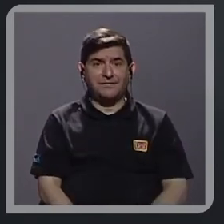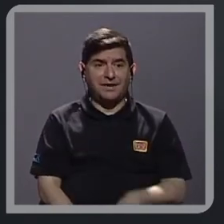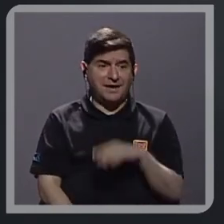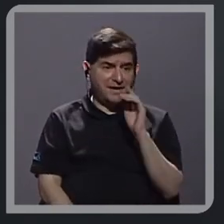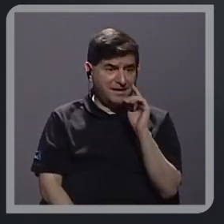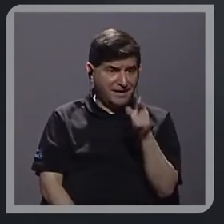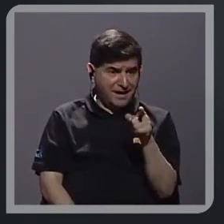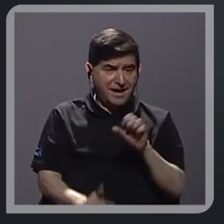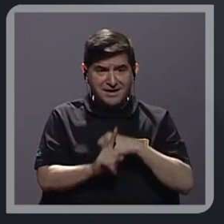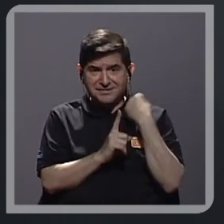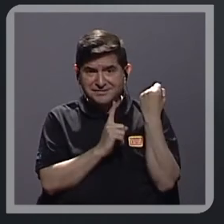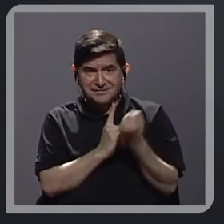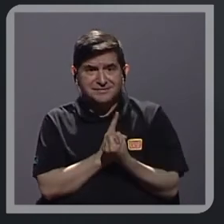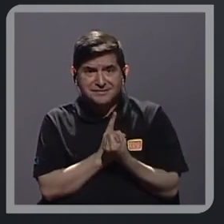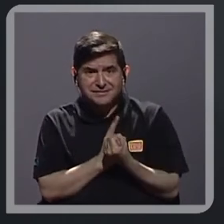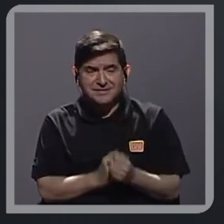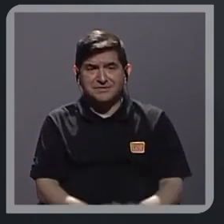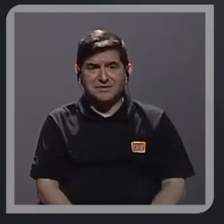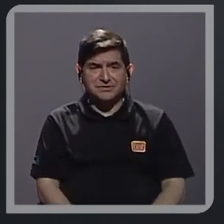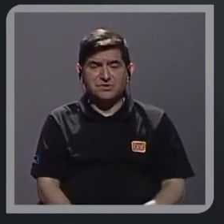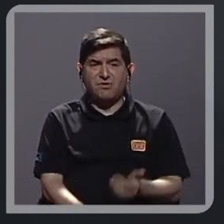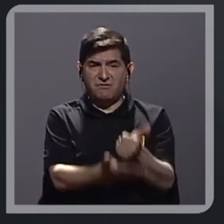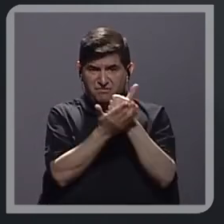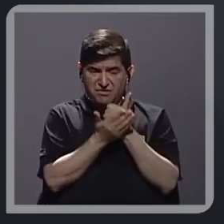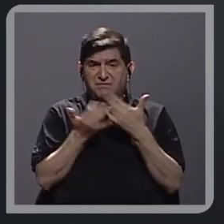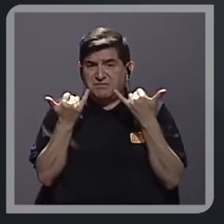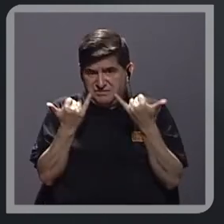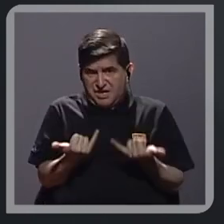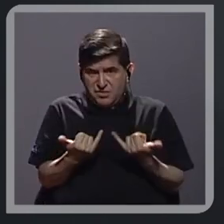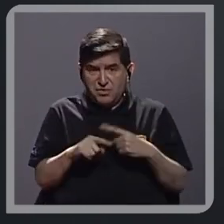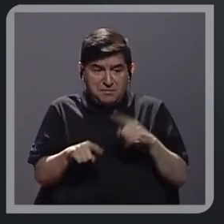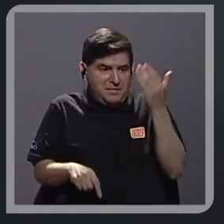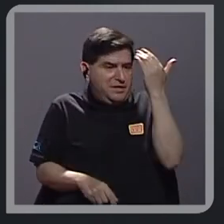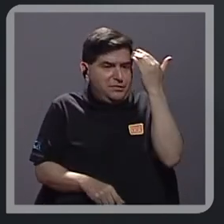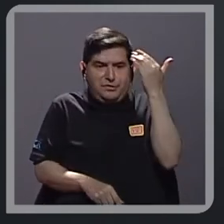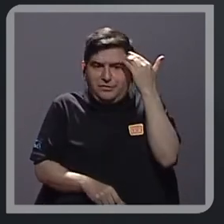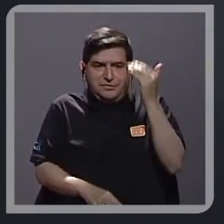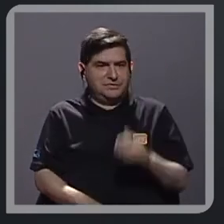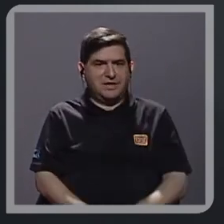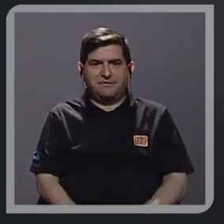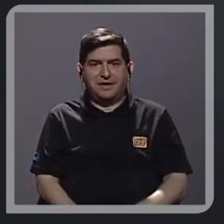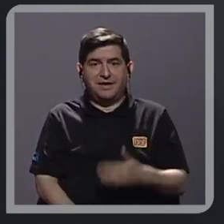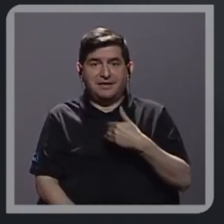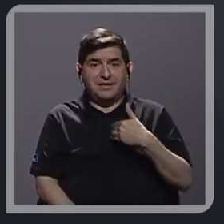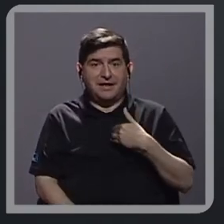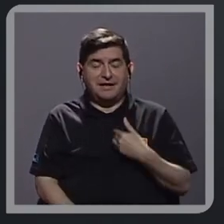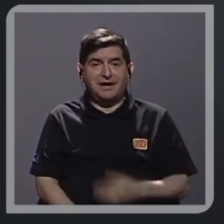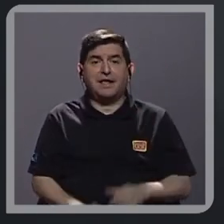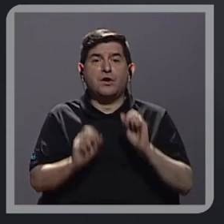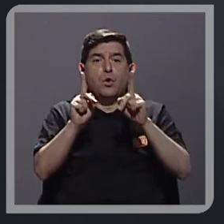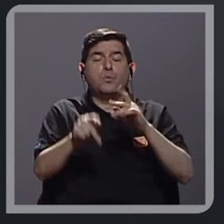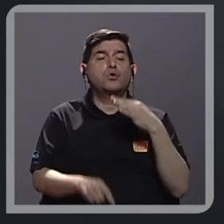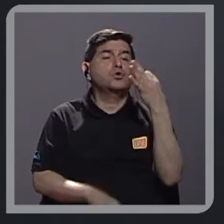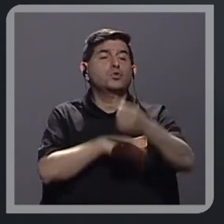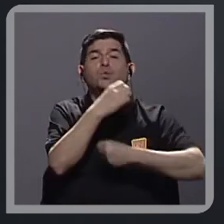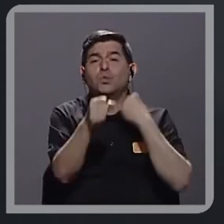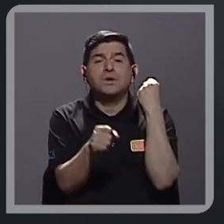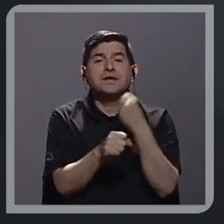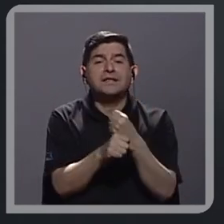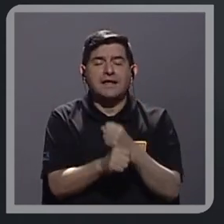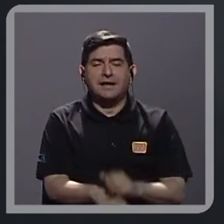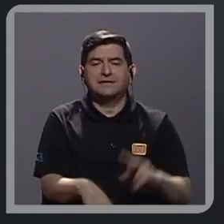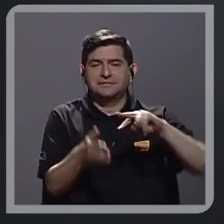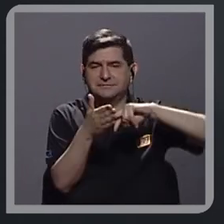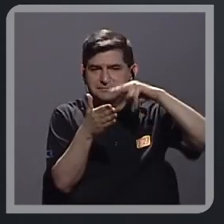esto, digamos, si bien nos ayuda en este momento, no sabemos si va a estar disponible para el otro año e